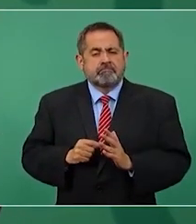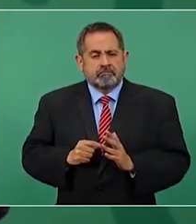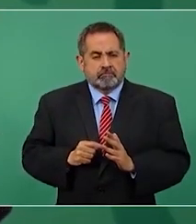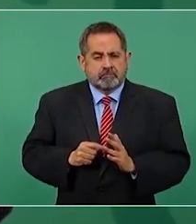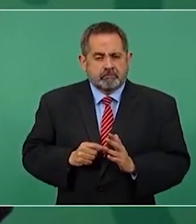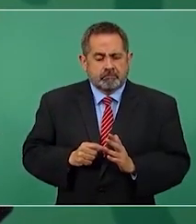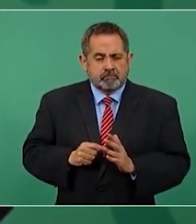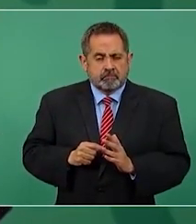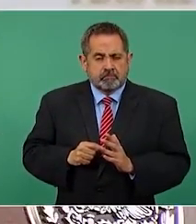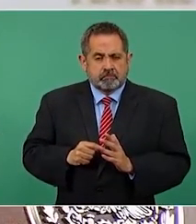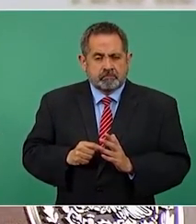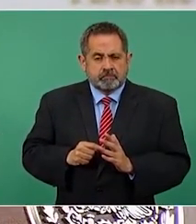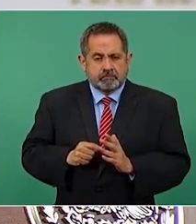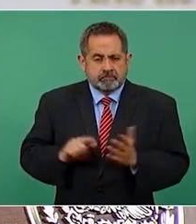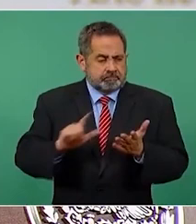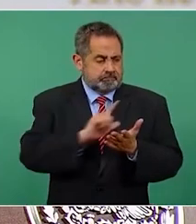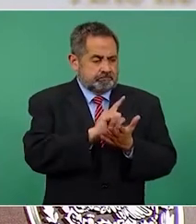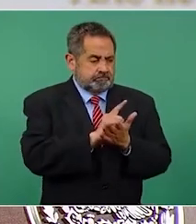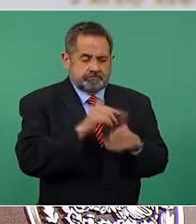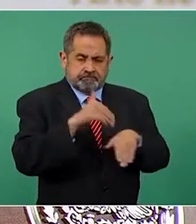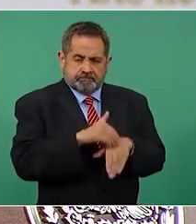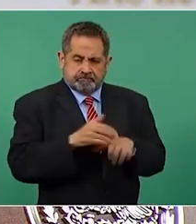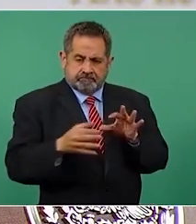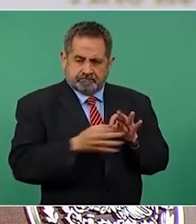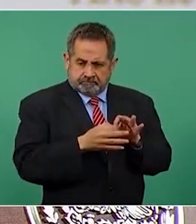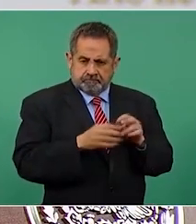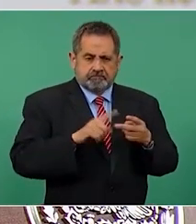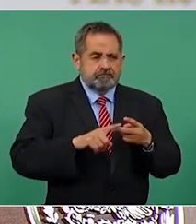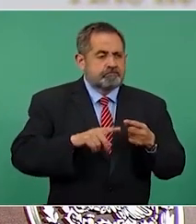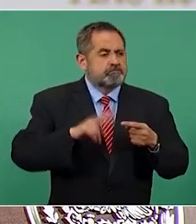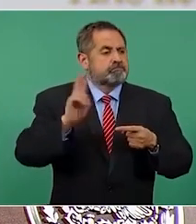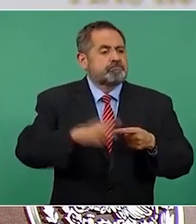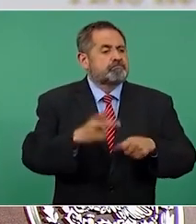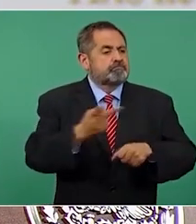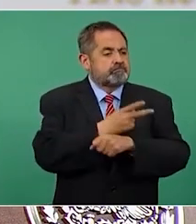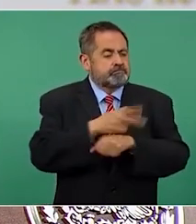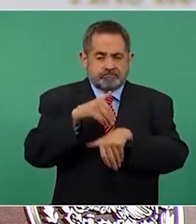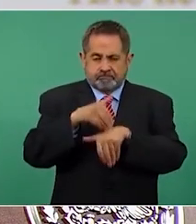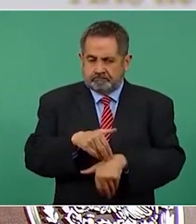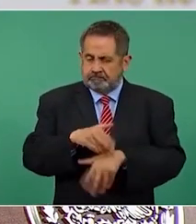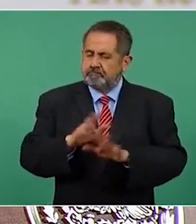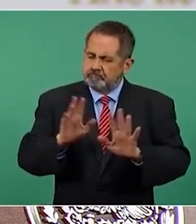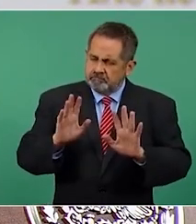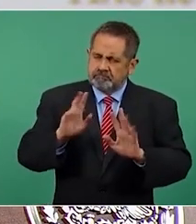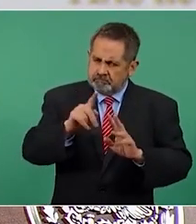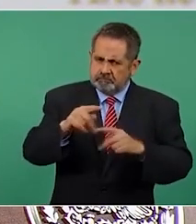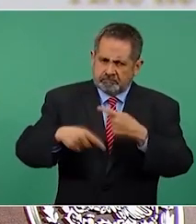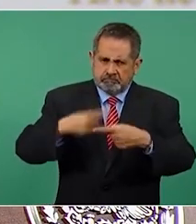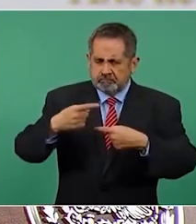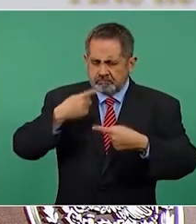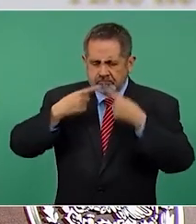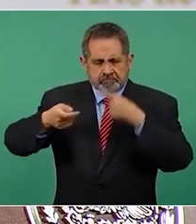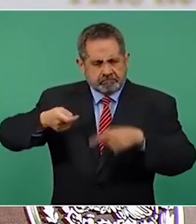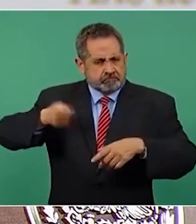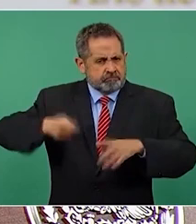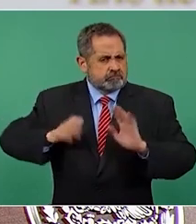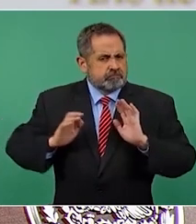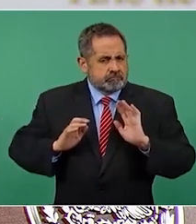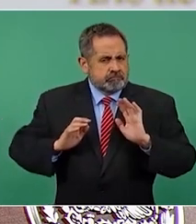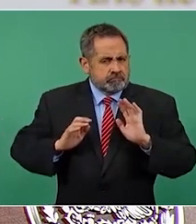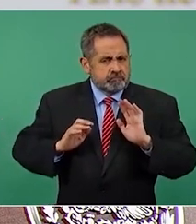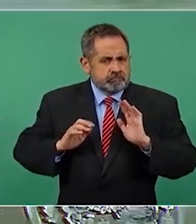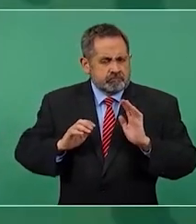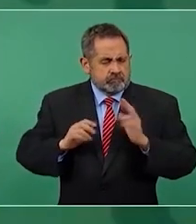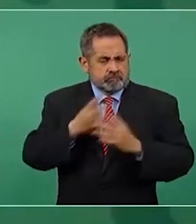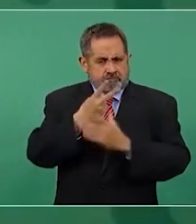apego a la verdad, sobre todo, no sólo con apego a